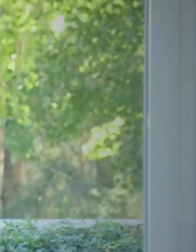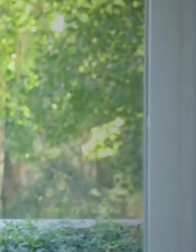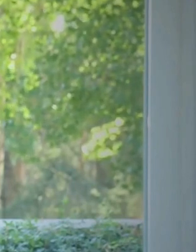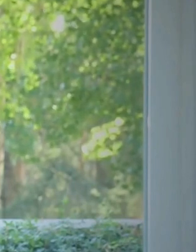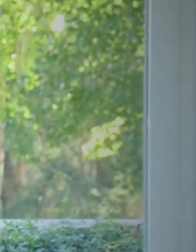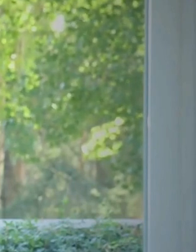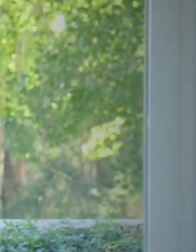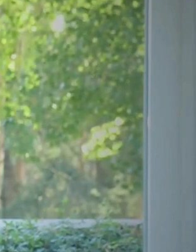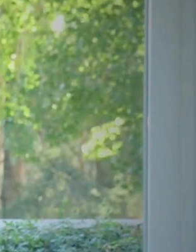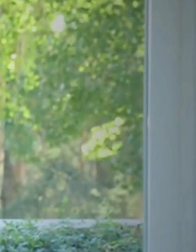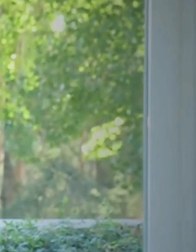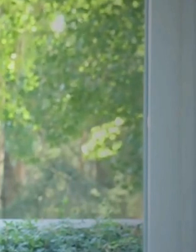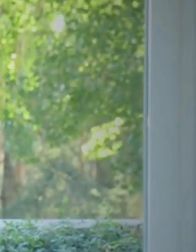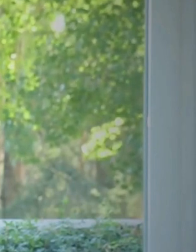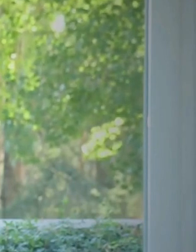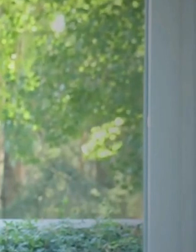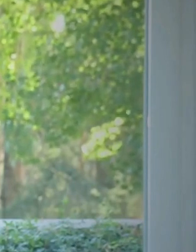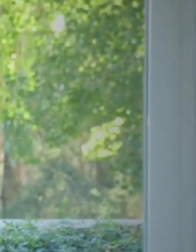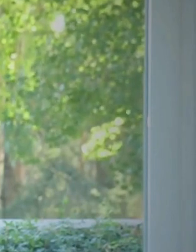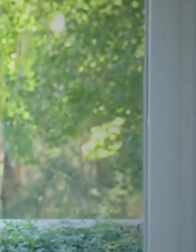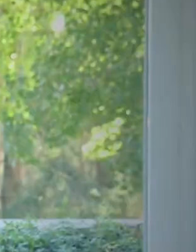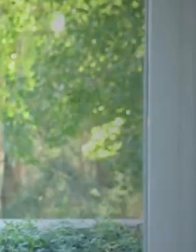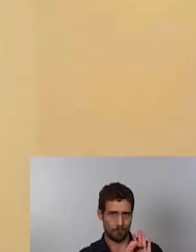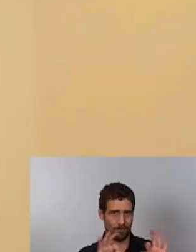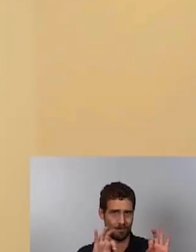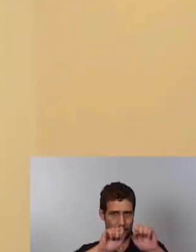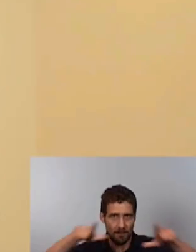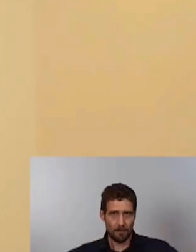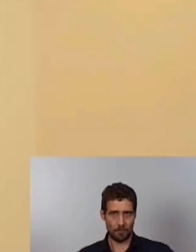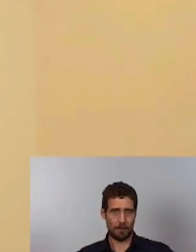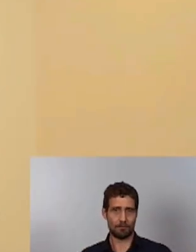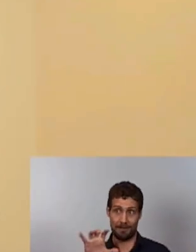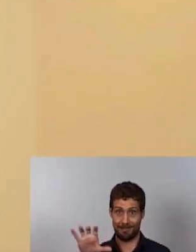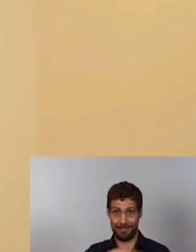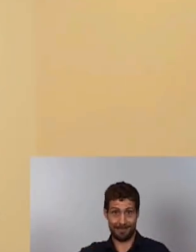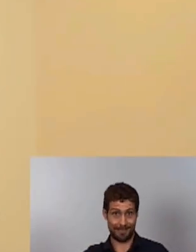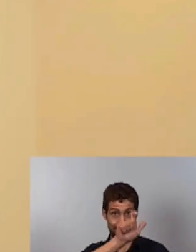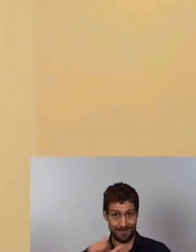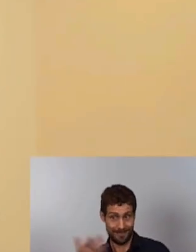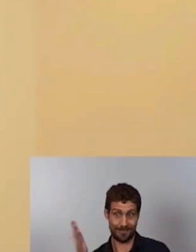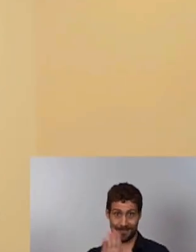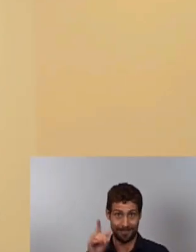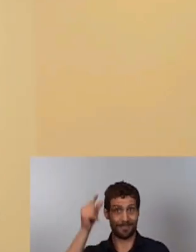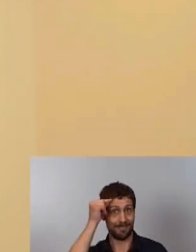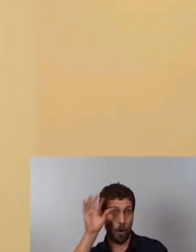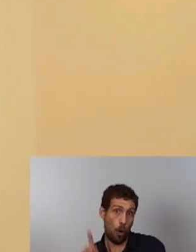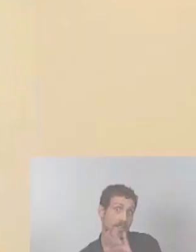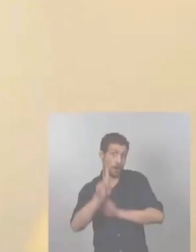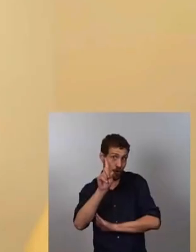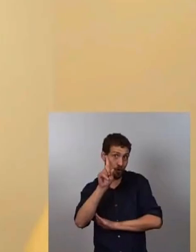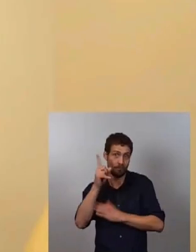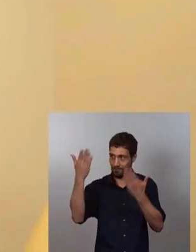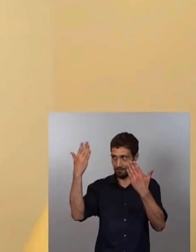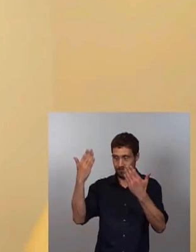diversidad que está en el mismo seno del Movimiento de Plena Inclusión. También lo hizo el presidente del gobierno, Pedro Sánchez.